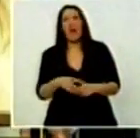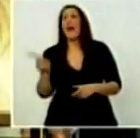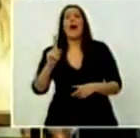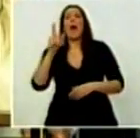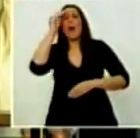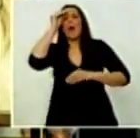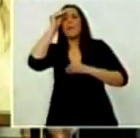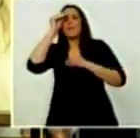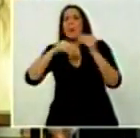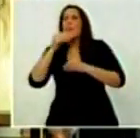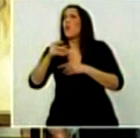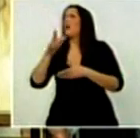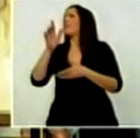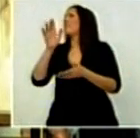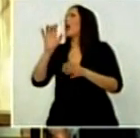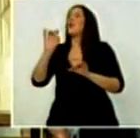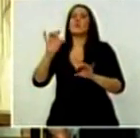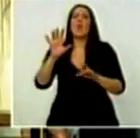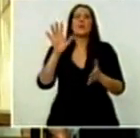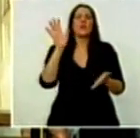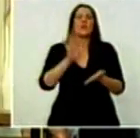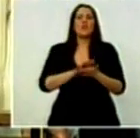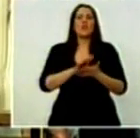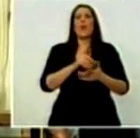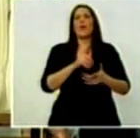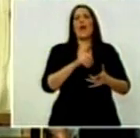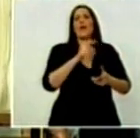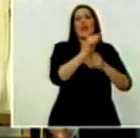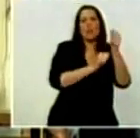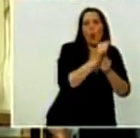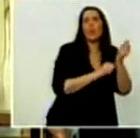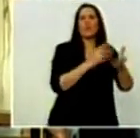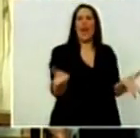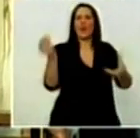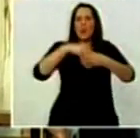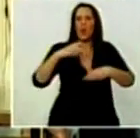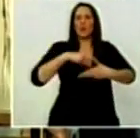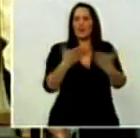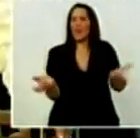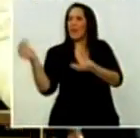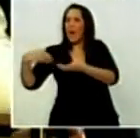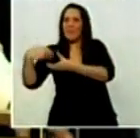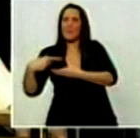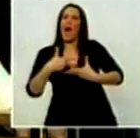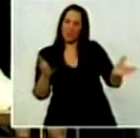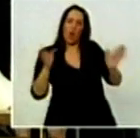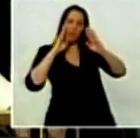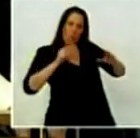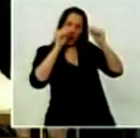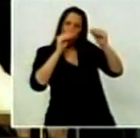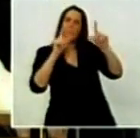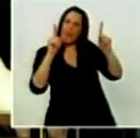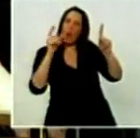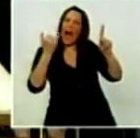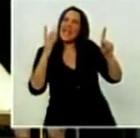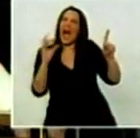política de industrialización, la profundización de la inclusión social, hay algo más denso abajo de